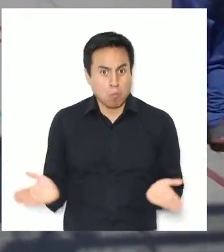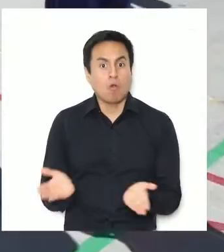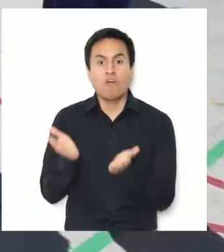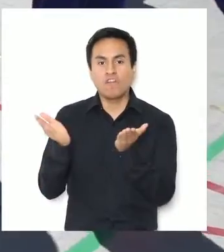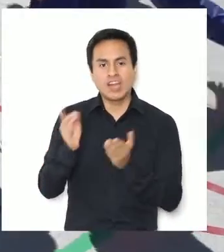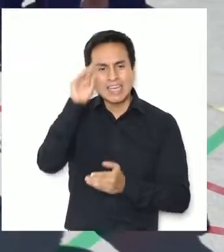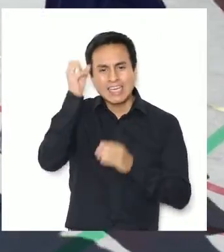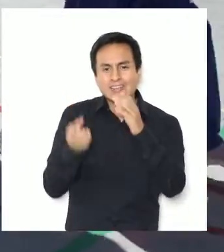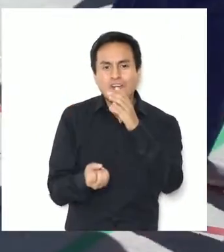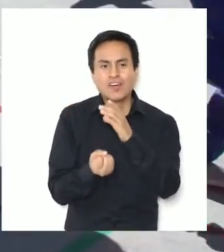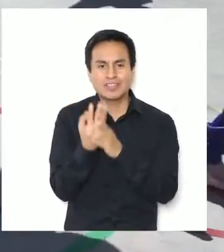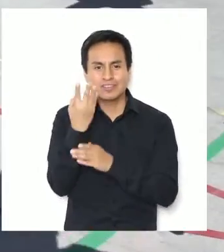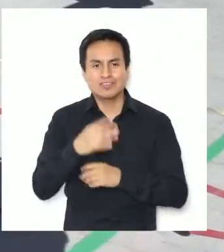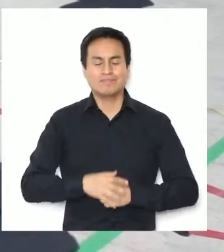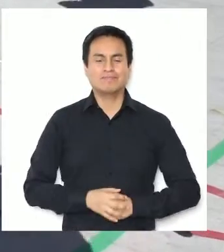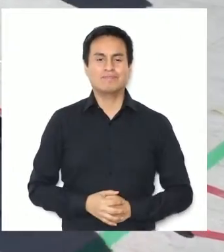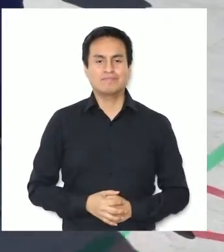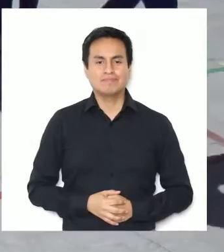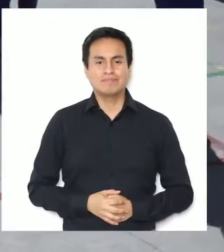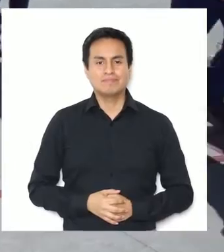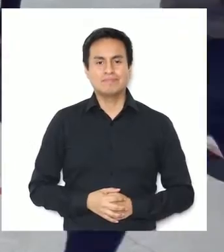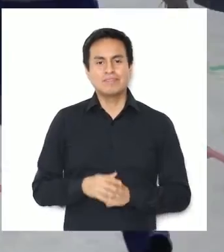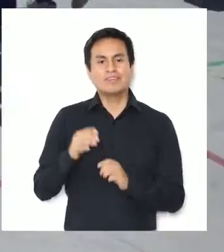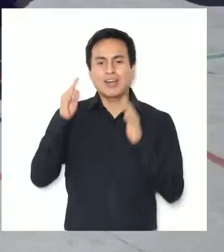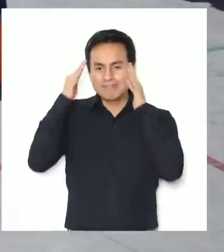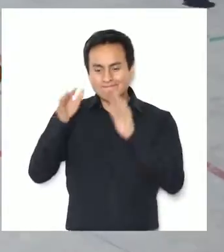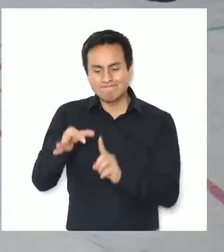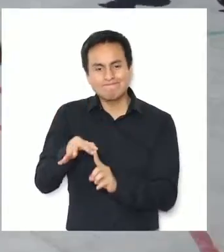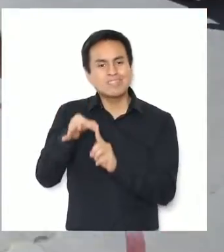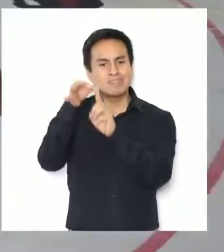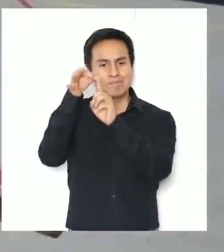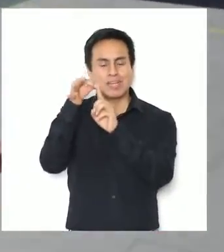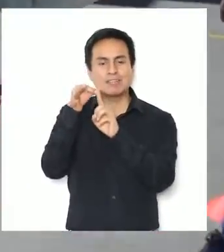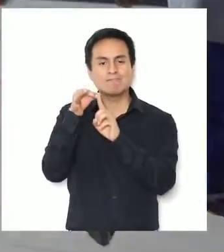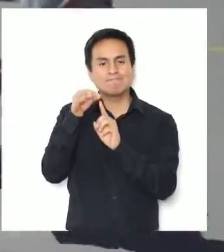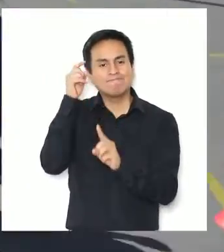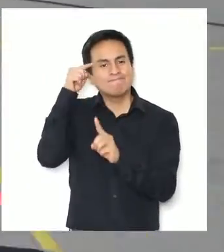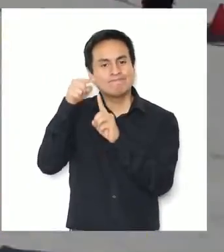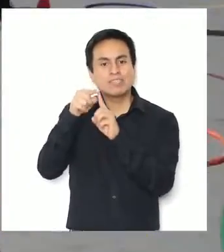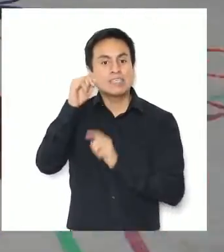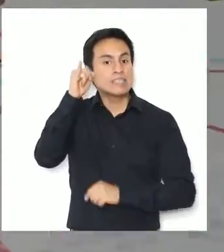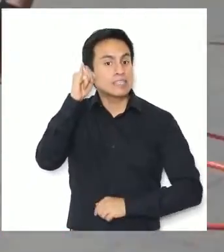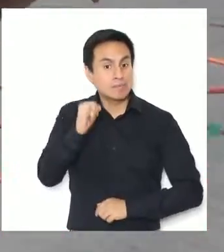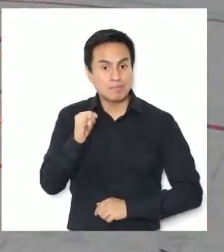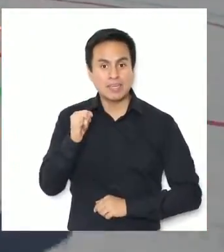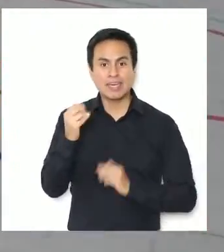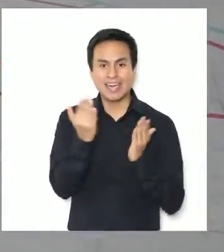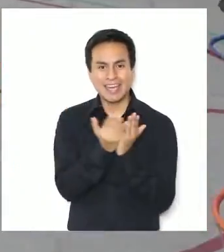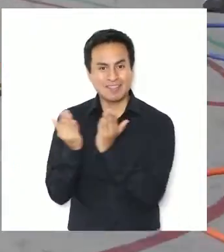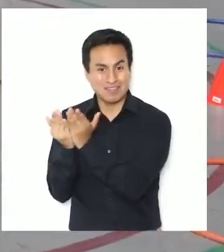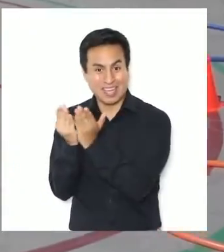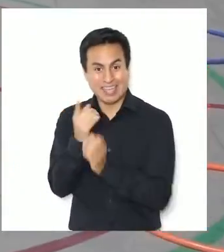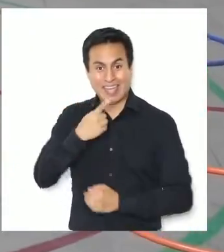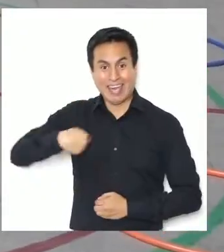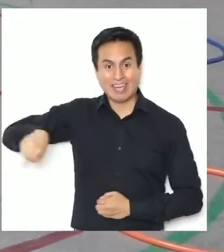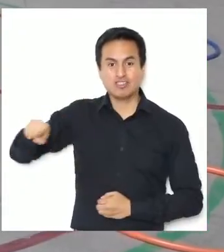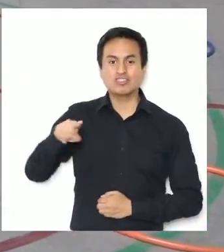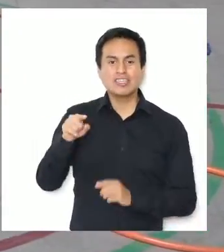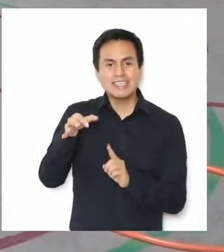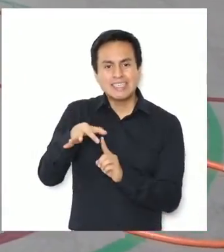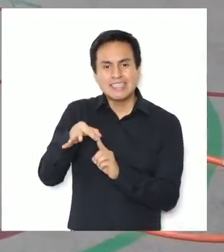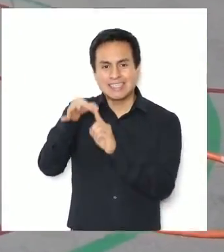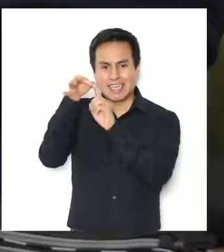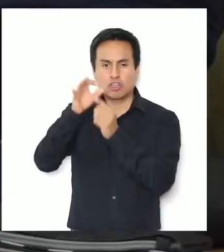innovación, y el tener como foco principal buscar siempre que nuestros estudiantes sean el centro